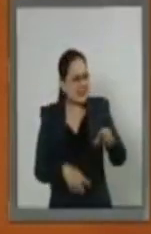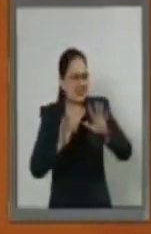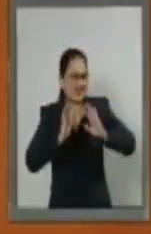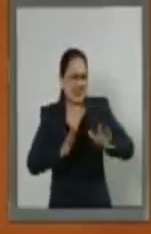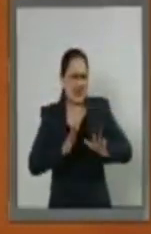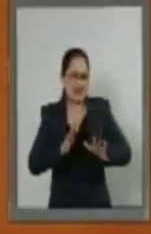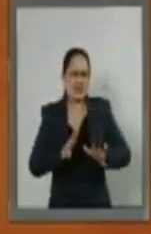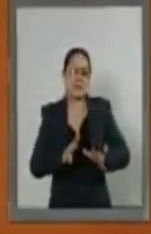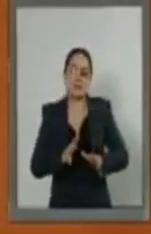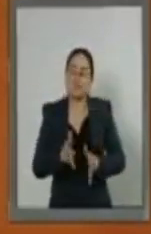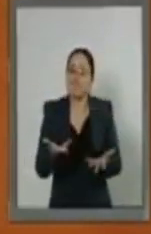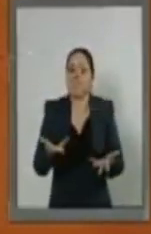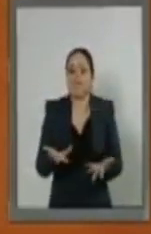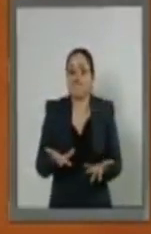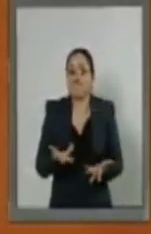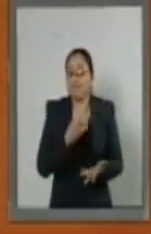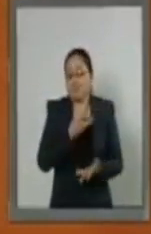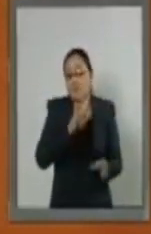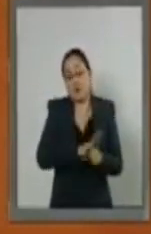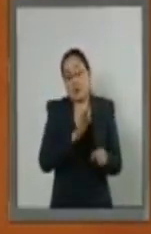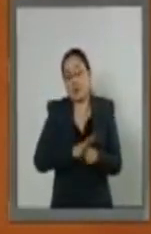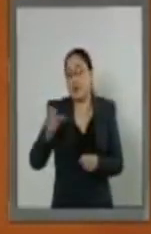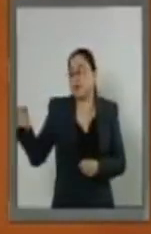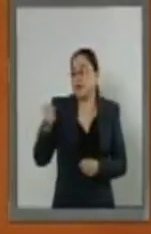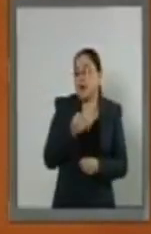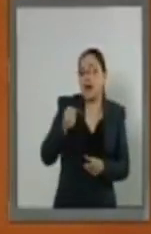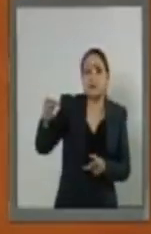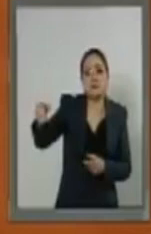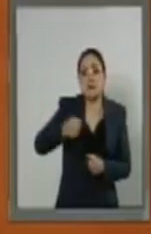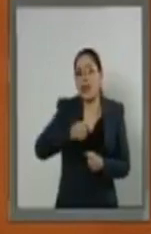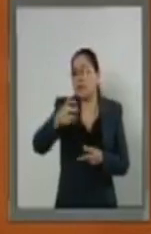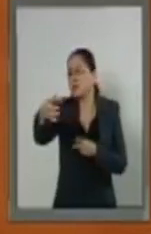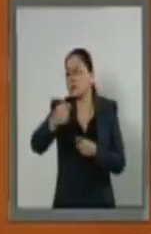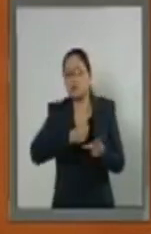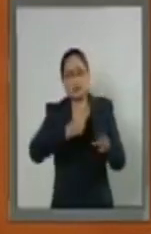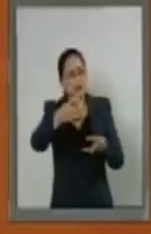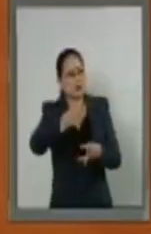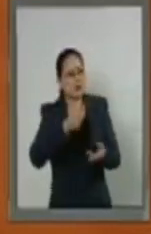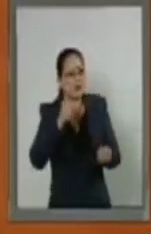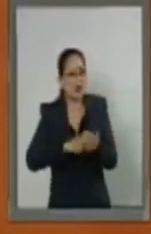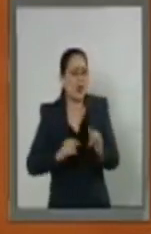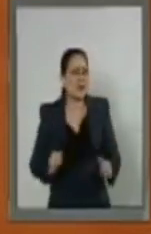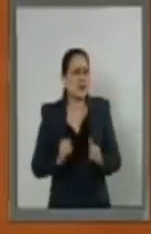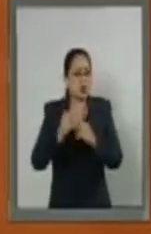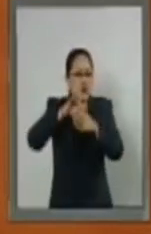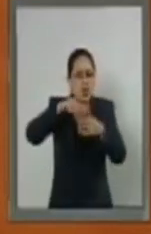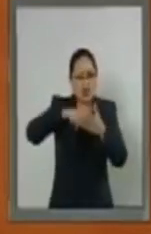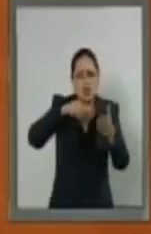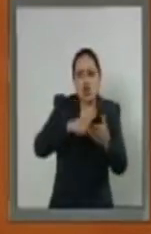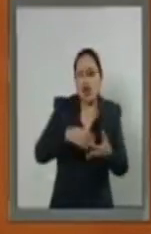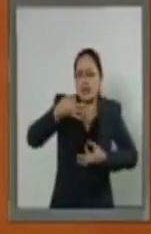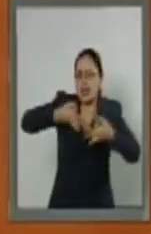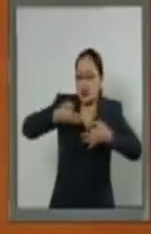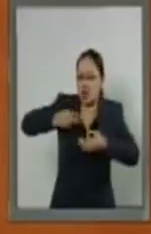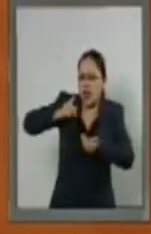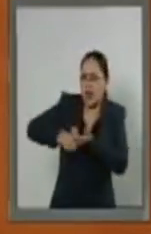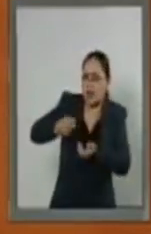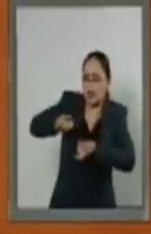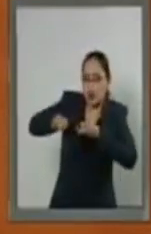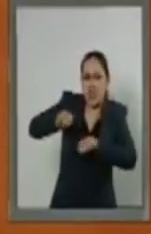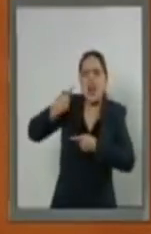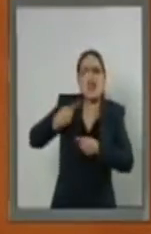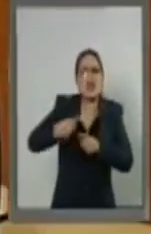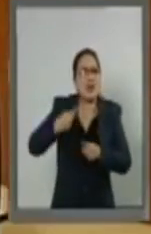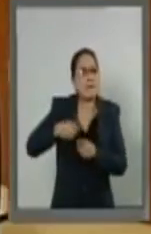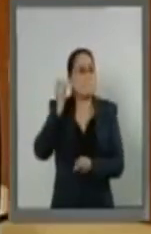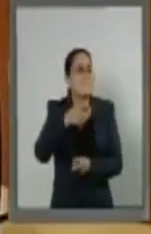nombramientos que permiten tener a un instituto electoral y a tribunales totalmente manejados por el gobierno.